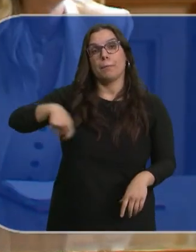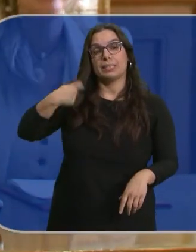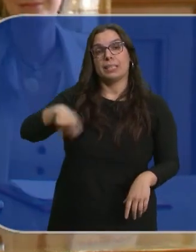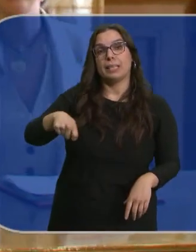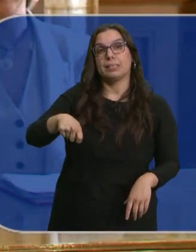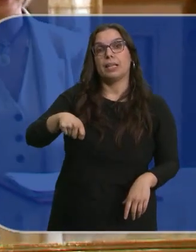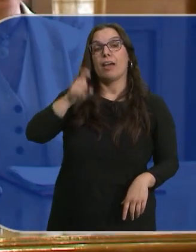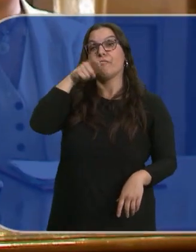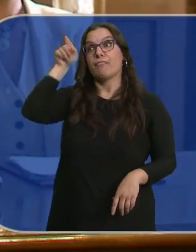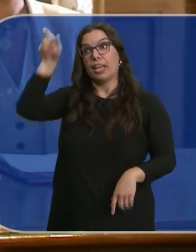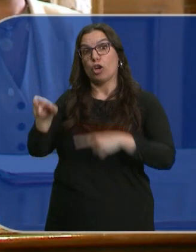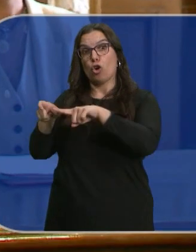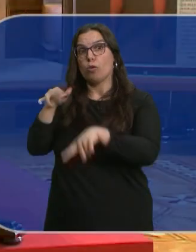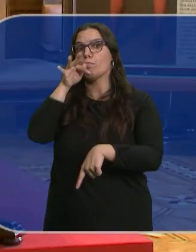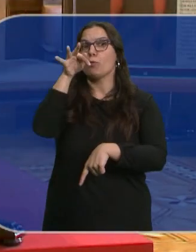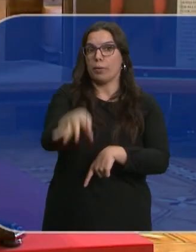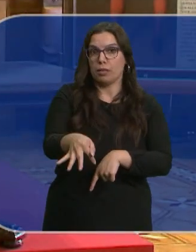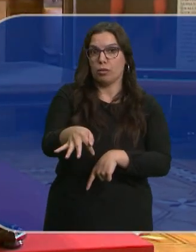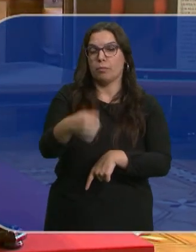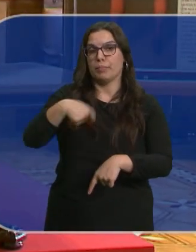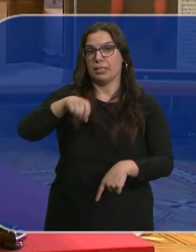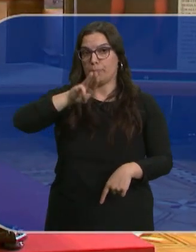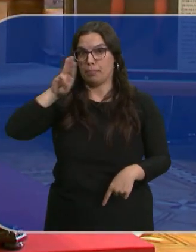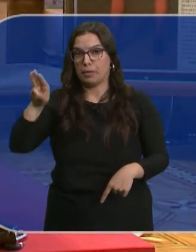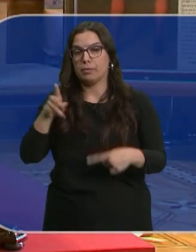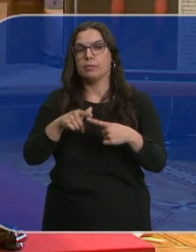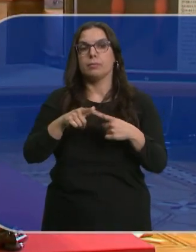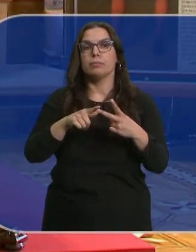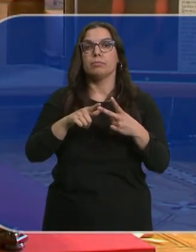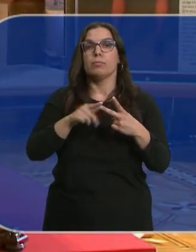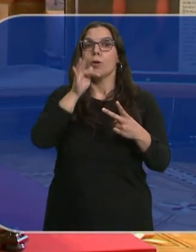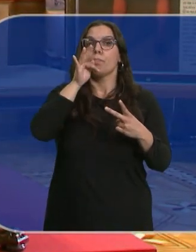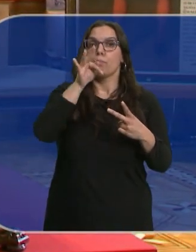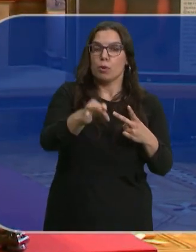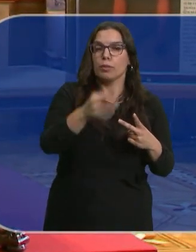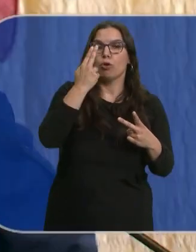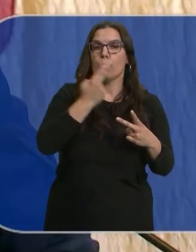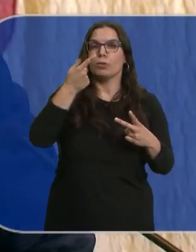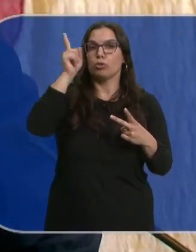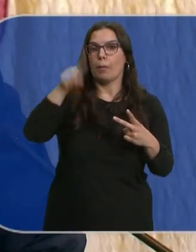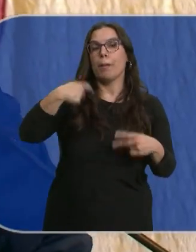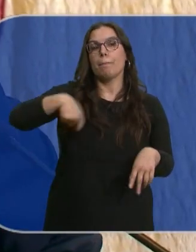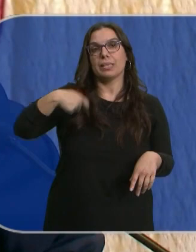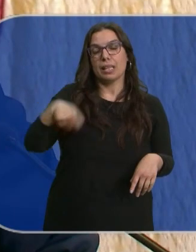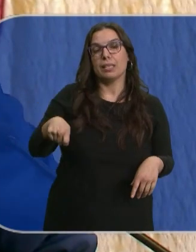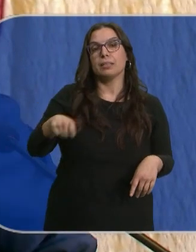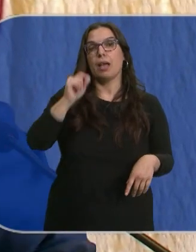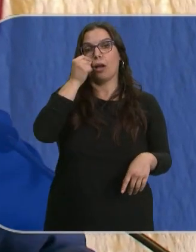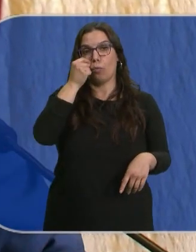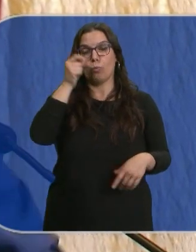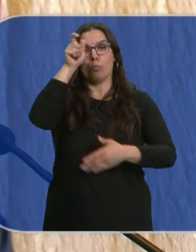Alberto Núñez Feijó, el presidente del Partido Popular. Lo prometió, lo comprometió también nuestro presidente